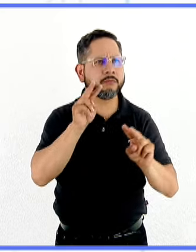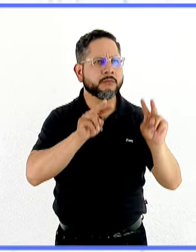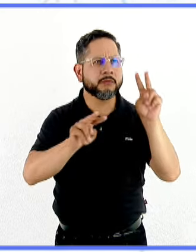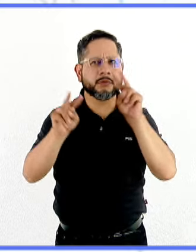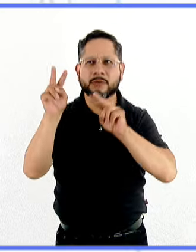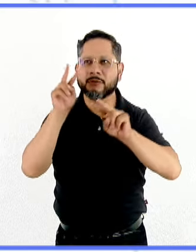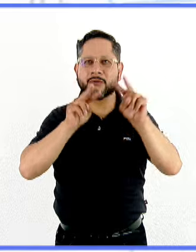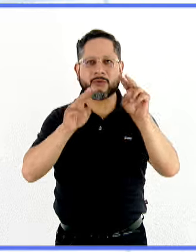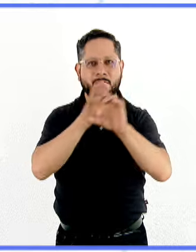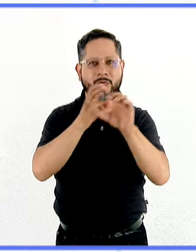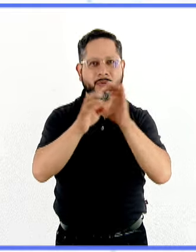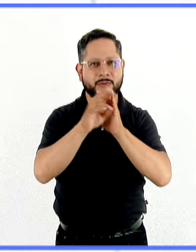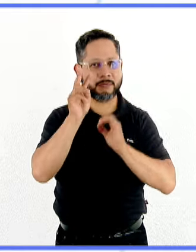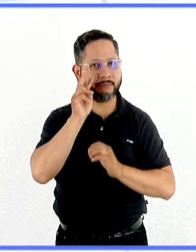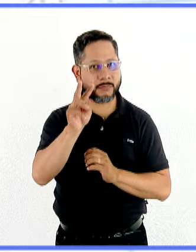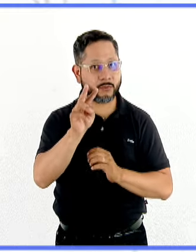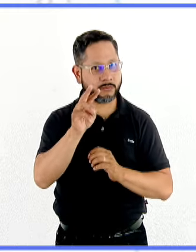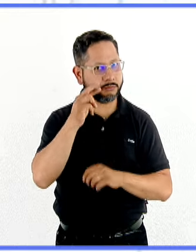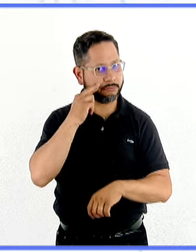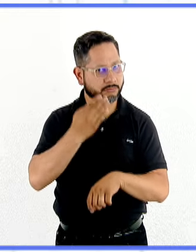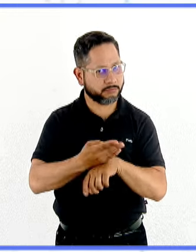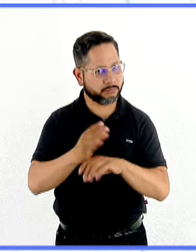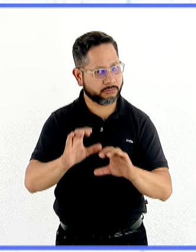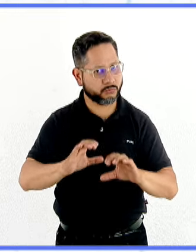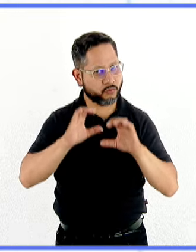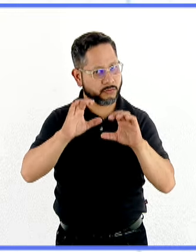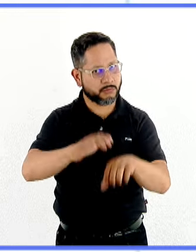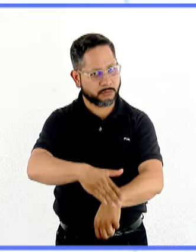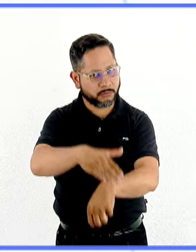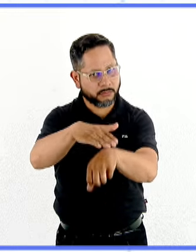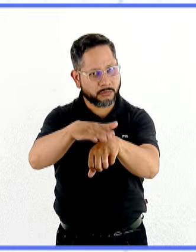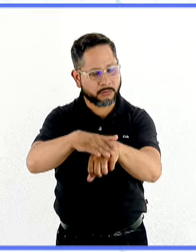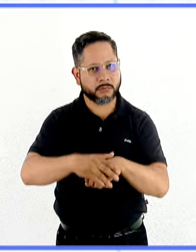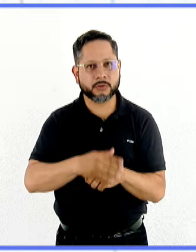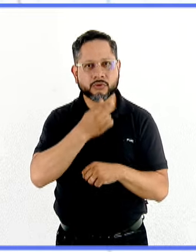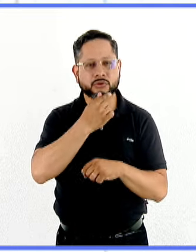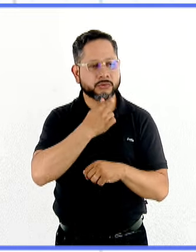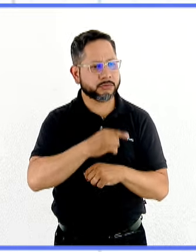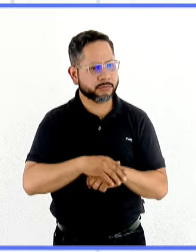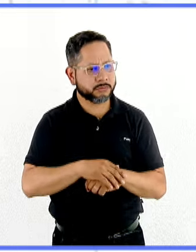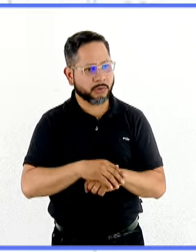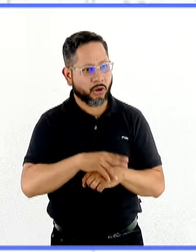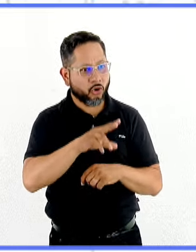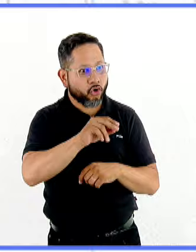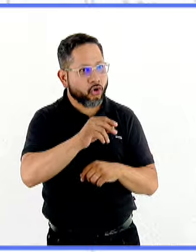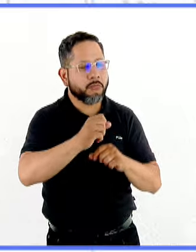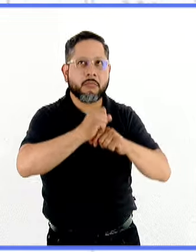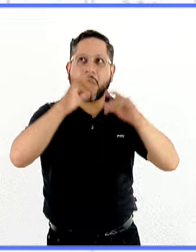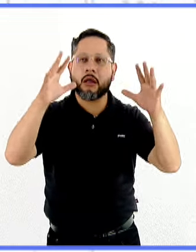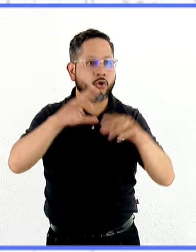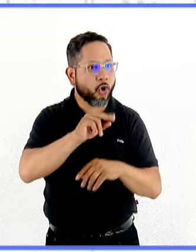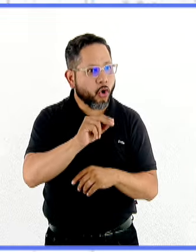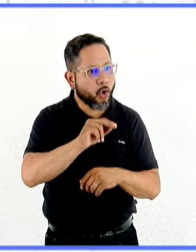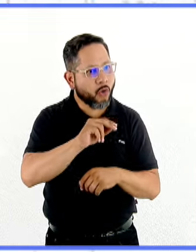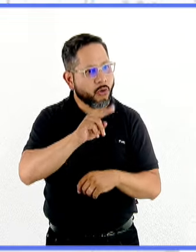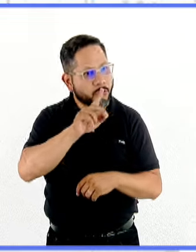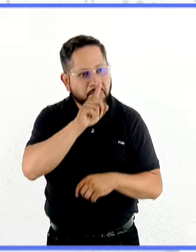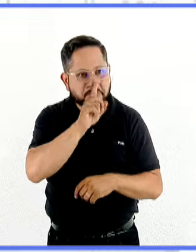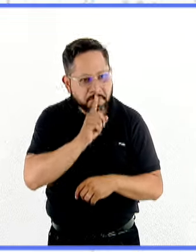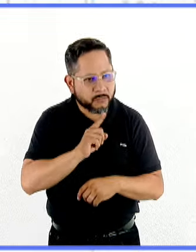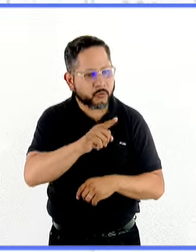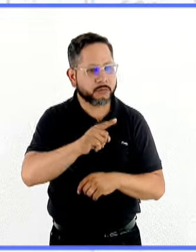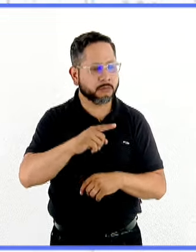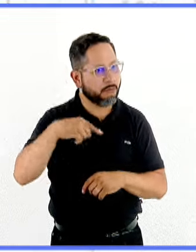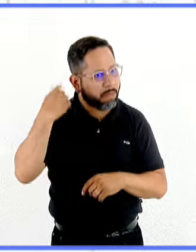responsable. Aquí es muy importante respetar a niños. tampoco decirles no. O sea, no te imagines eso. O estás